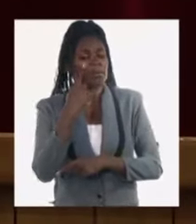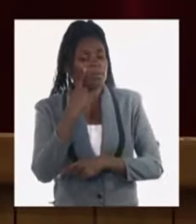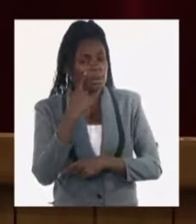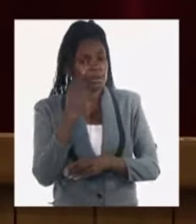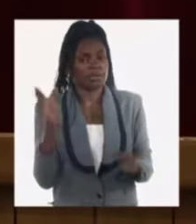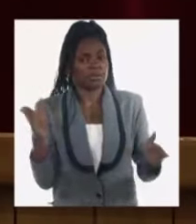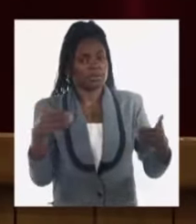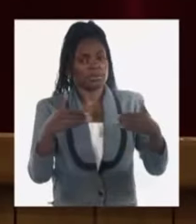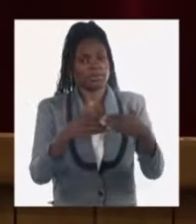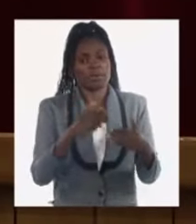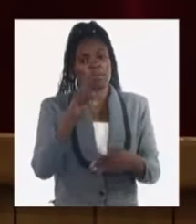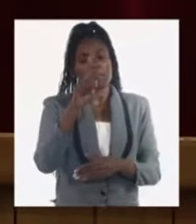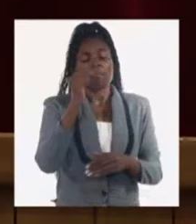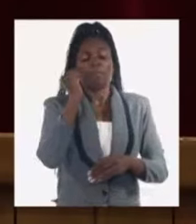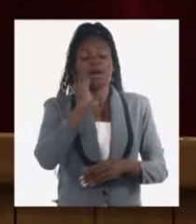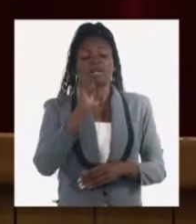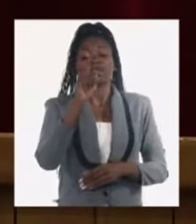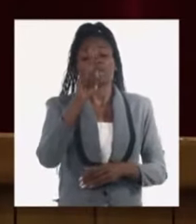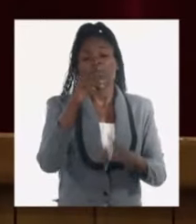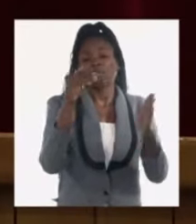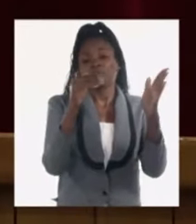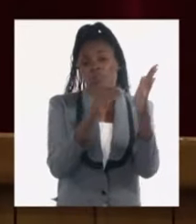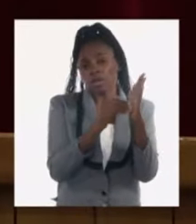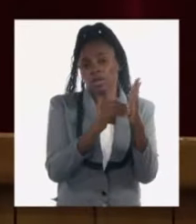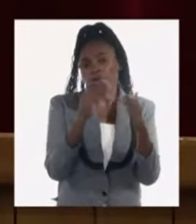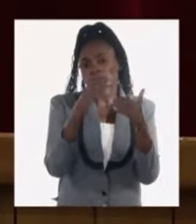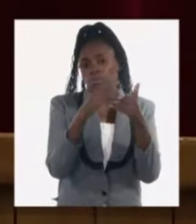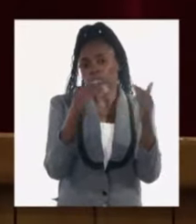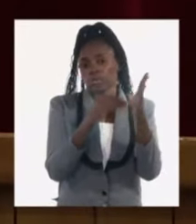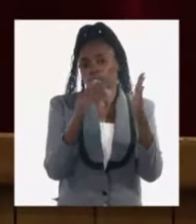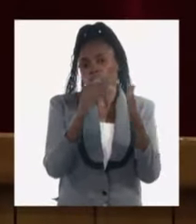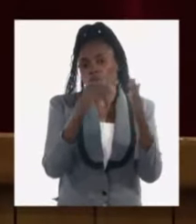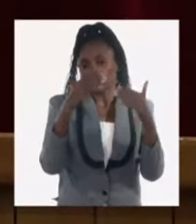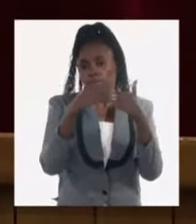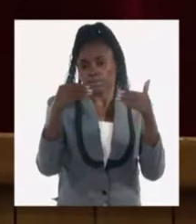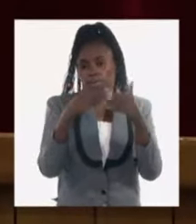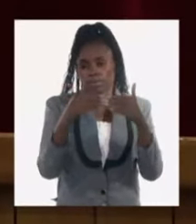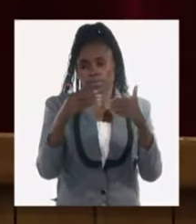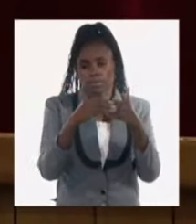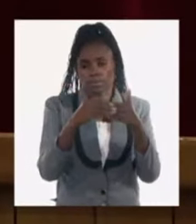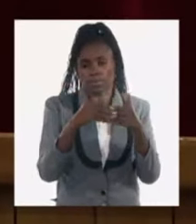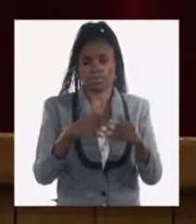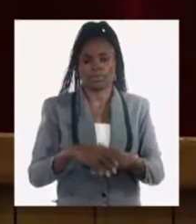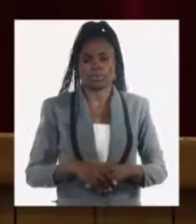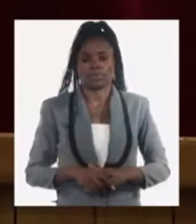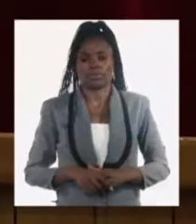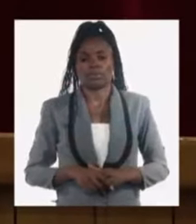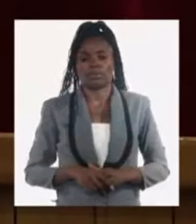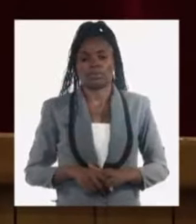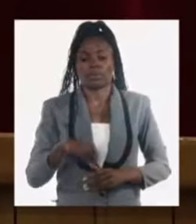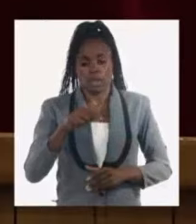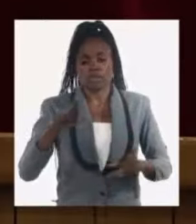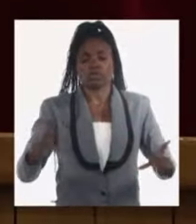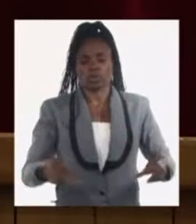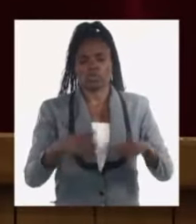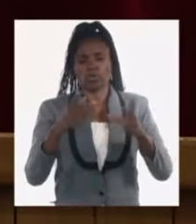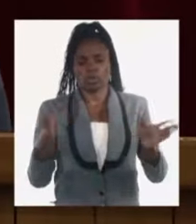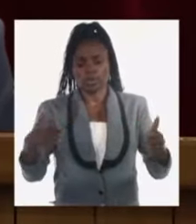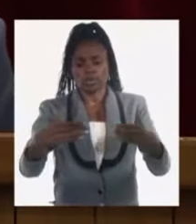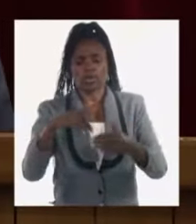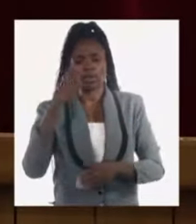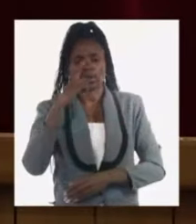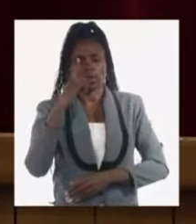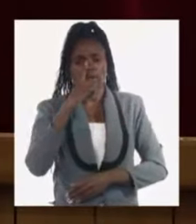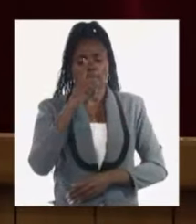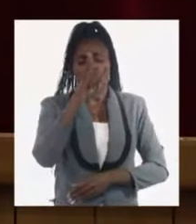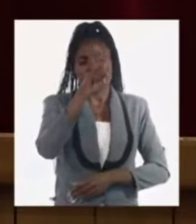cerrar el año con más de mil millones equivalente a mil millones de dólares de importaciones en el sector no estatal y se va a cumplir eso y al cierre de noviembre hay 1